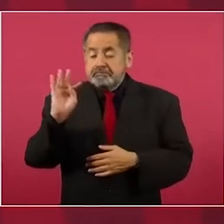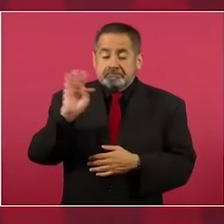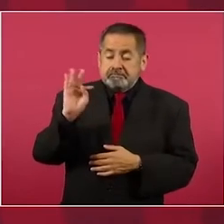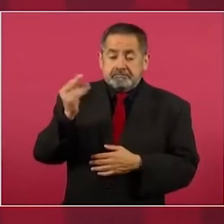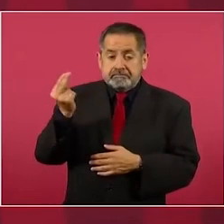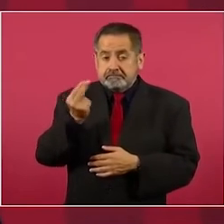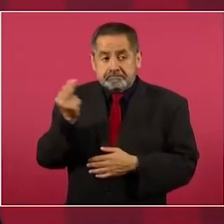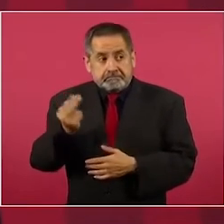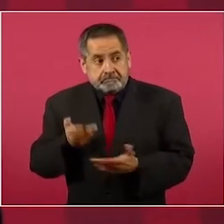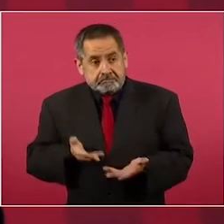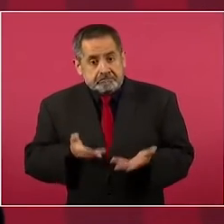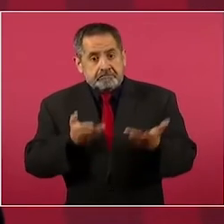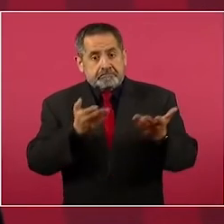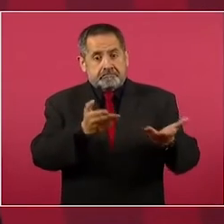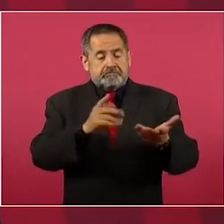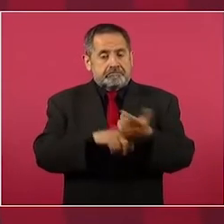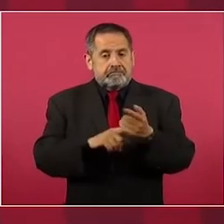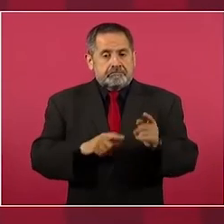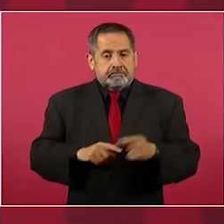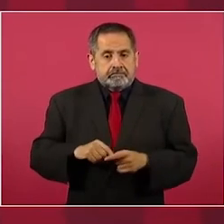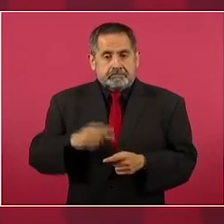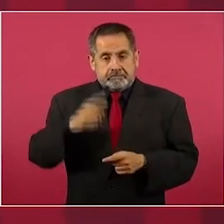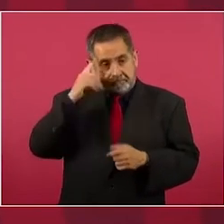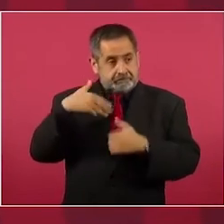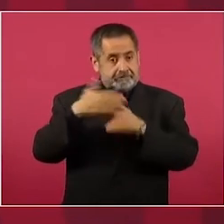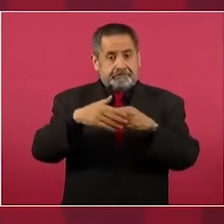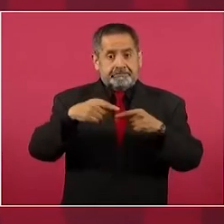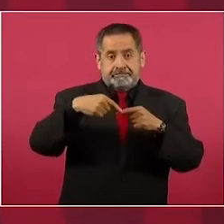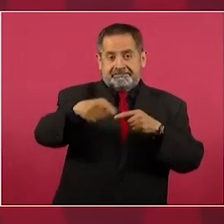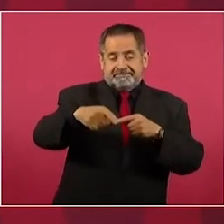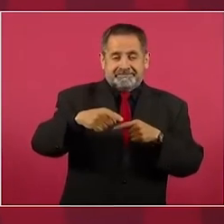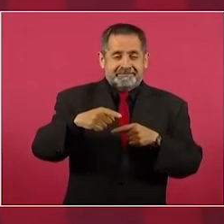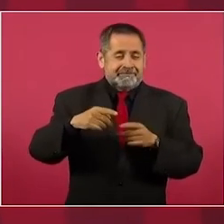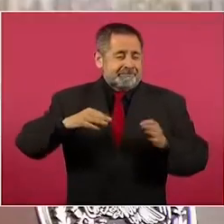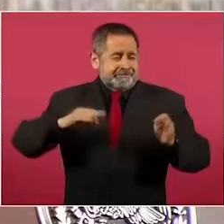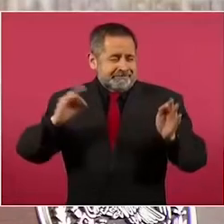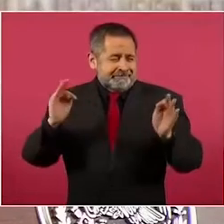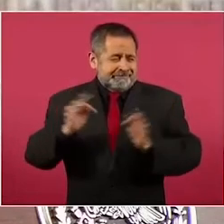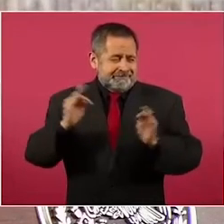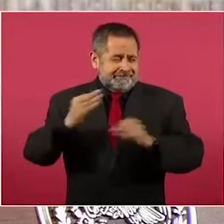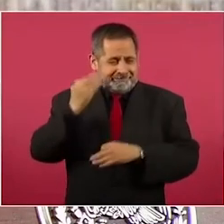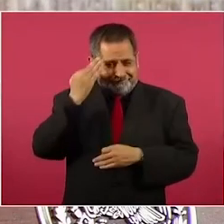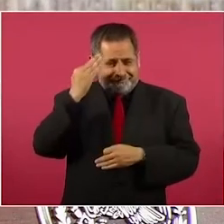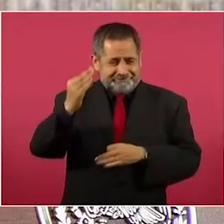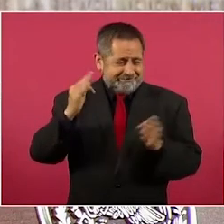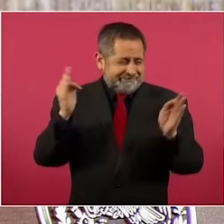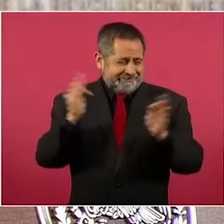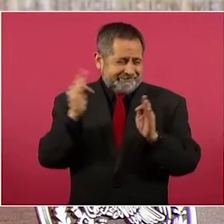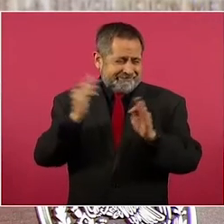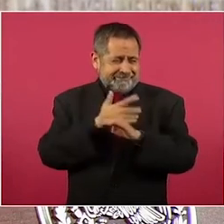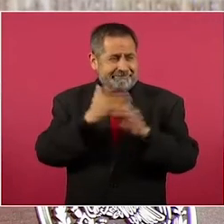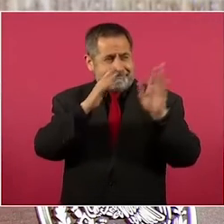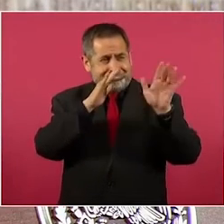esto para el invierno, porque tenemos que estar pensando hacia adelante,